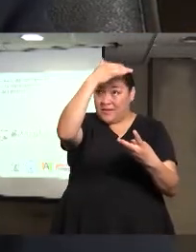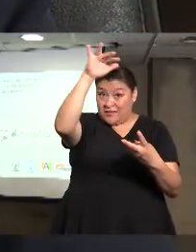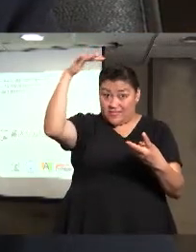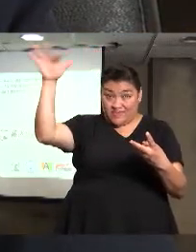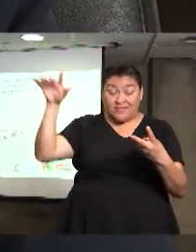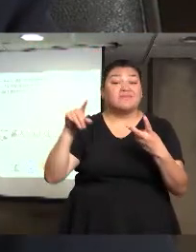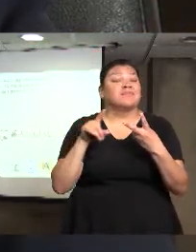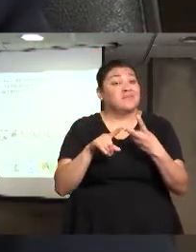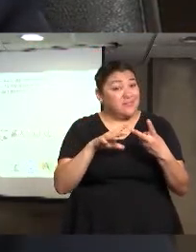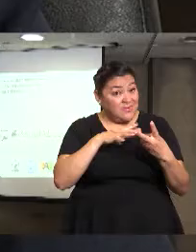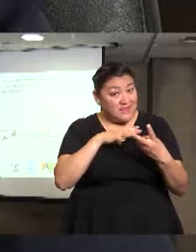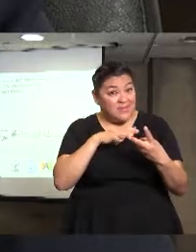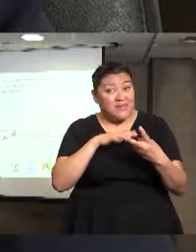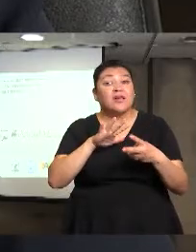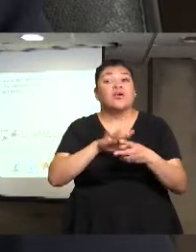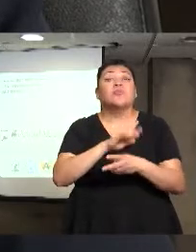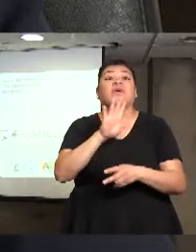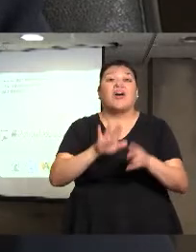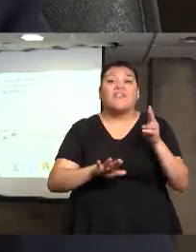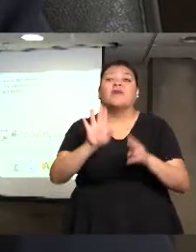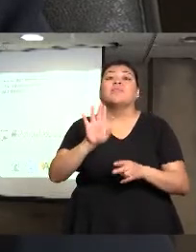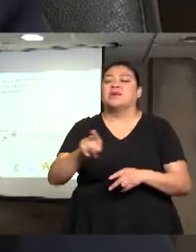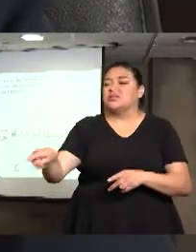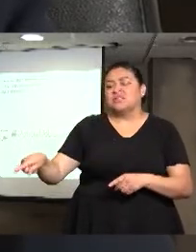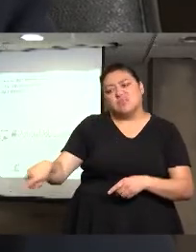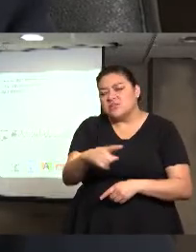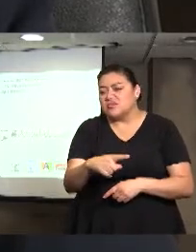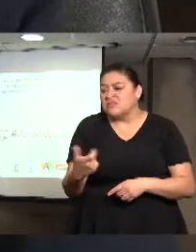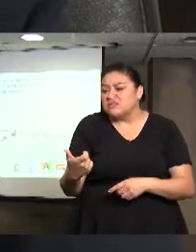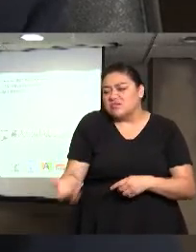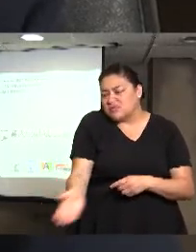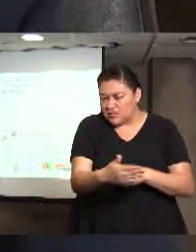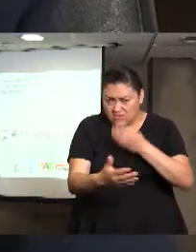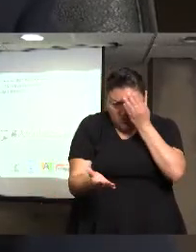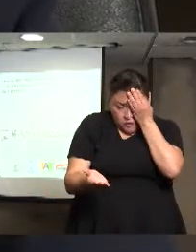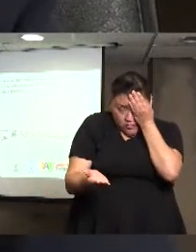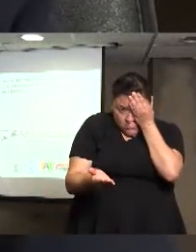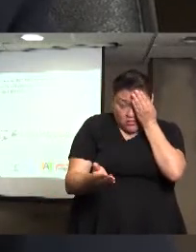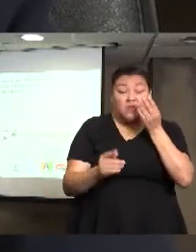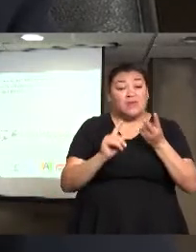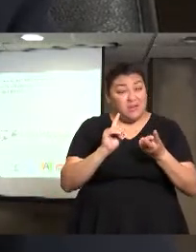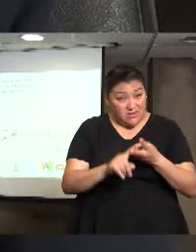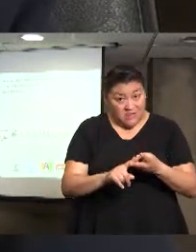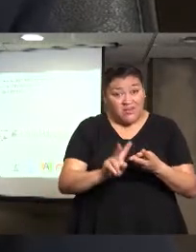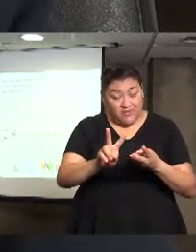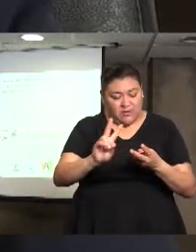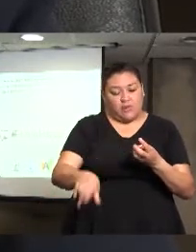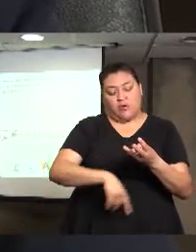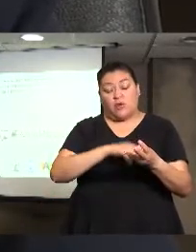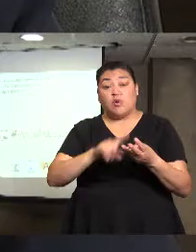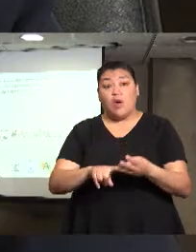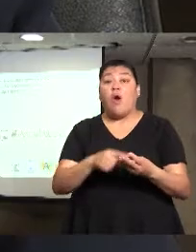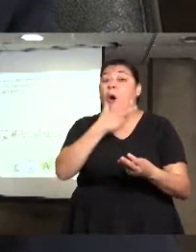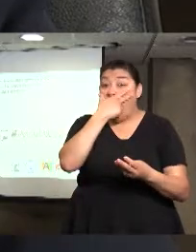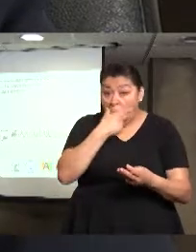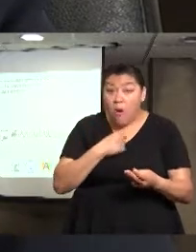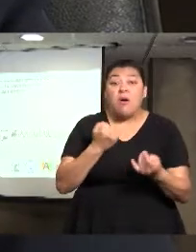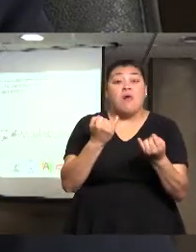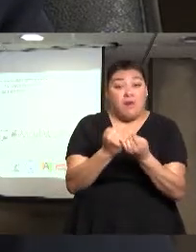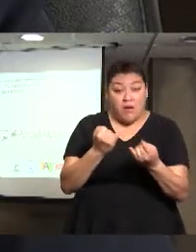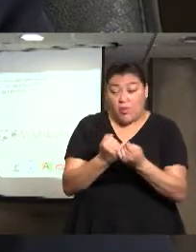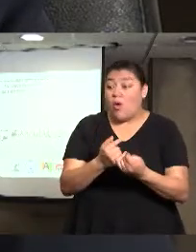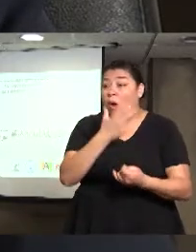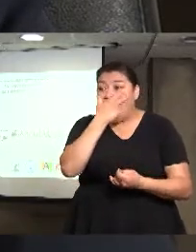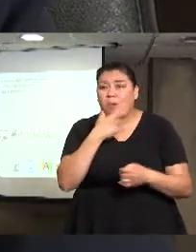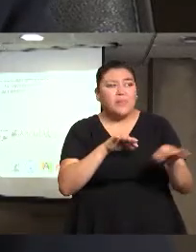ser víctimas hacia la mendicida forzada. También tenemos a los varones, que ante la necesidad laboral, la necesidad de tener un